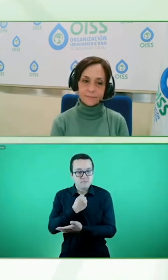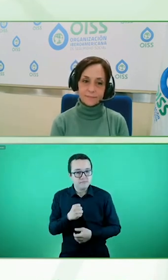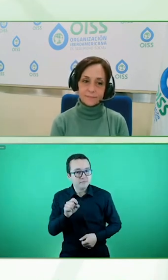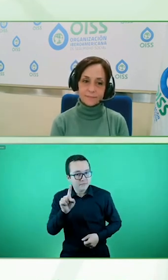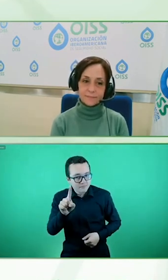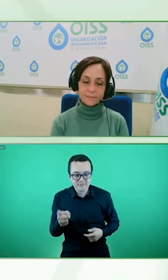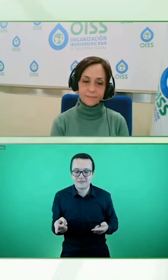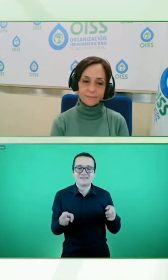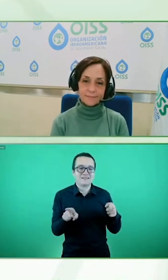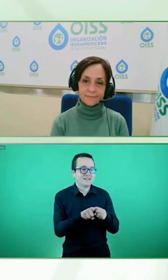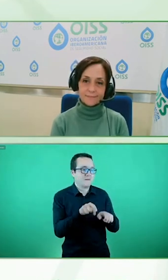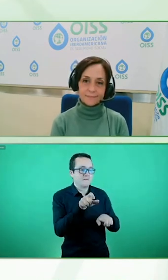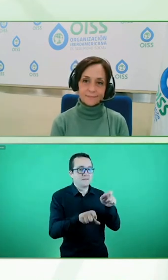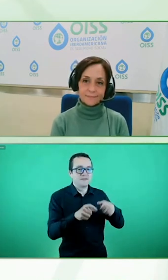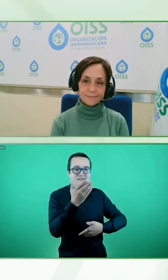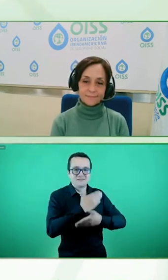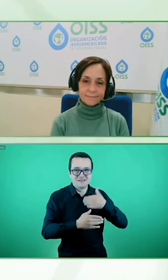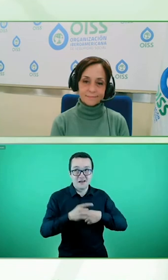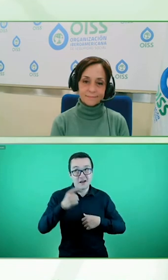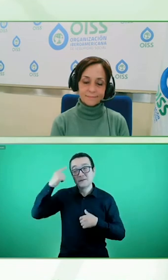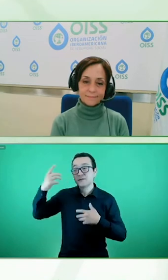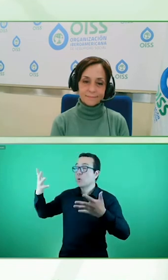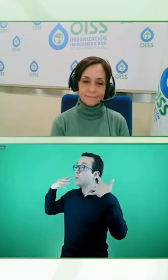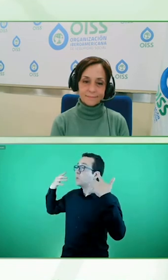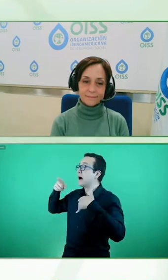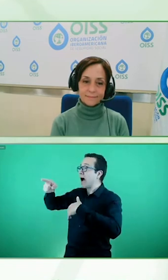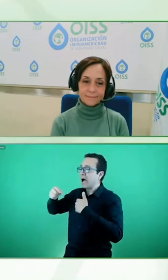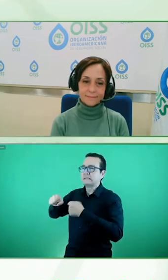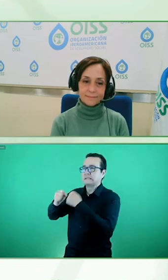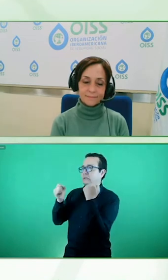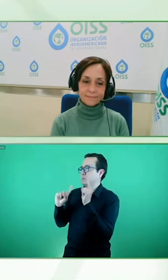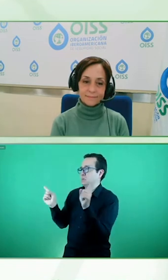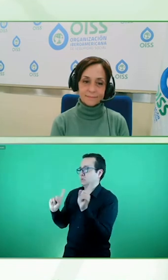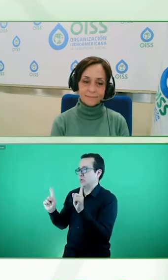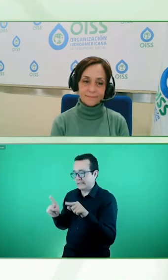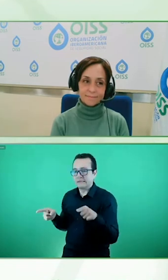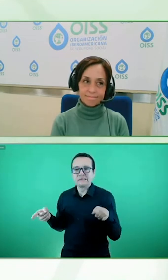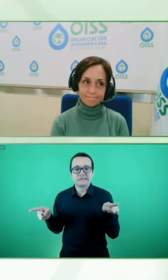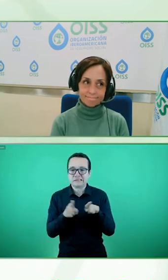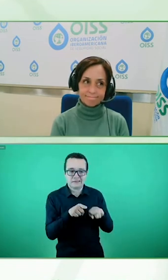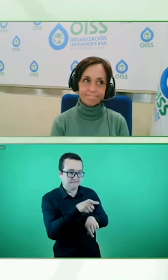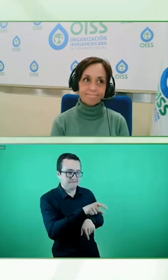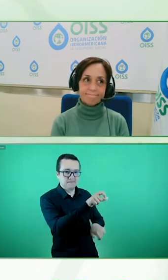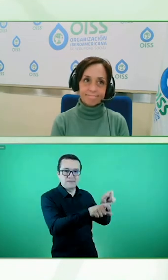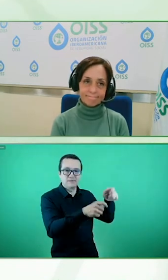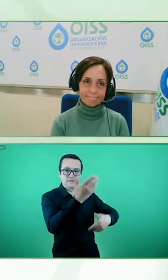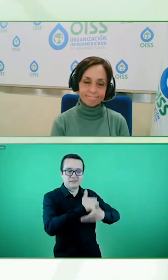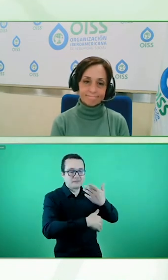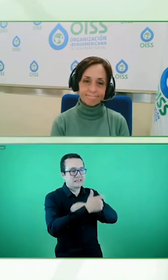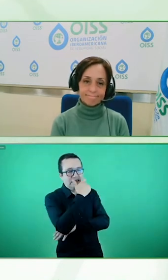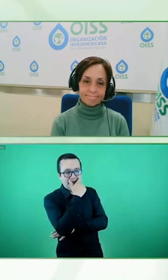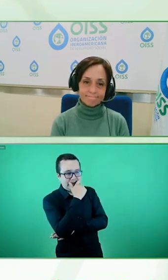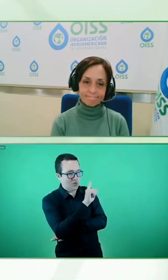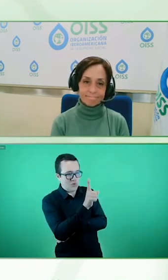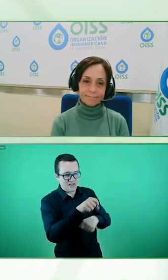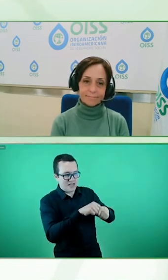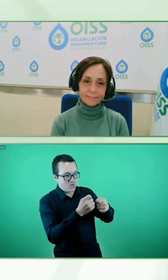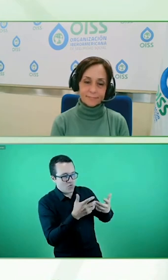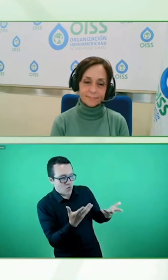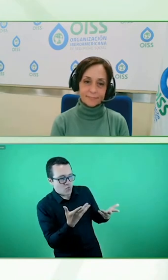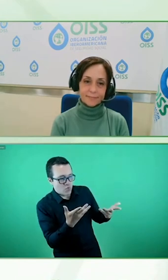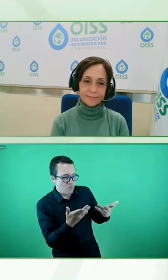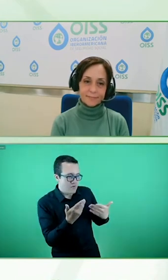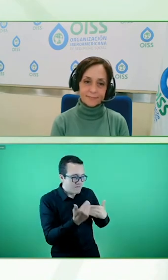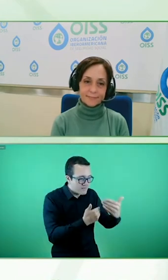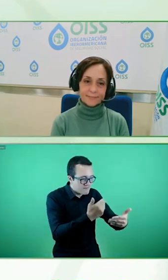dejar de pensar en no hacer daño, en ese tipo de cuestiones, y decir, no, el futuro del mercado está aquí, tienes que estar aquí si quieres